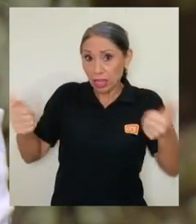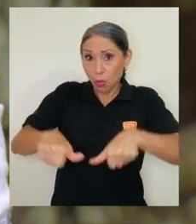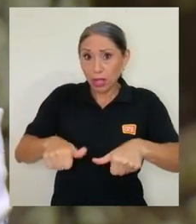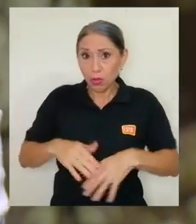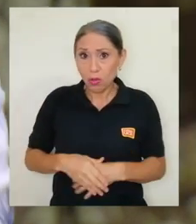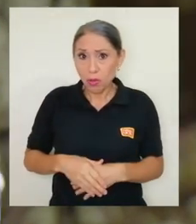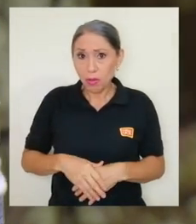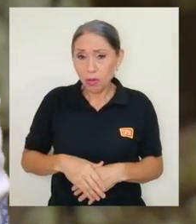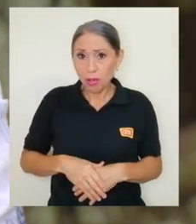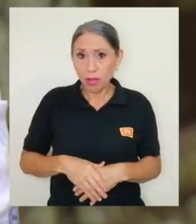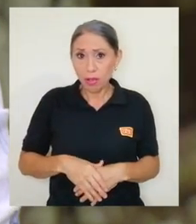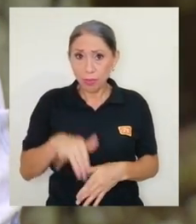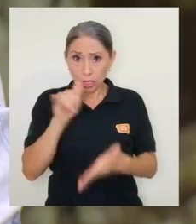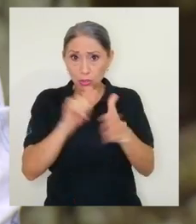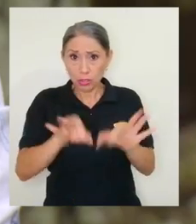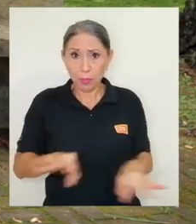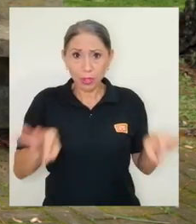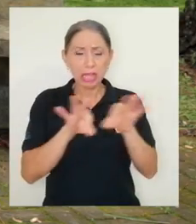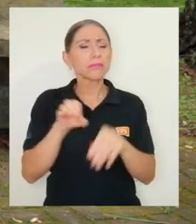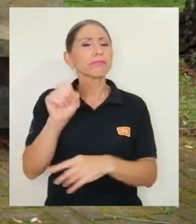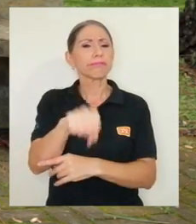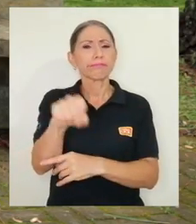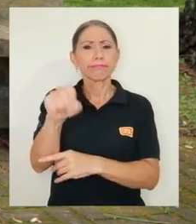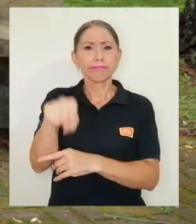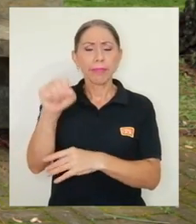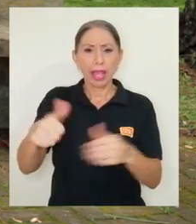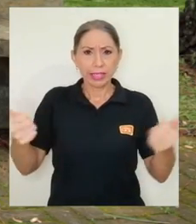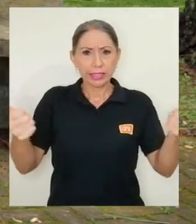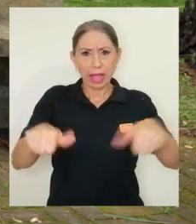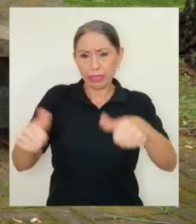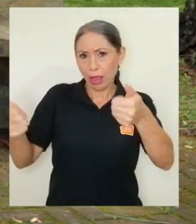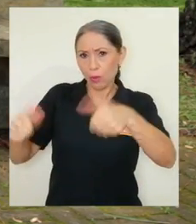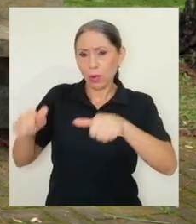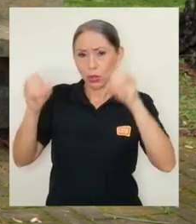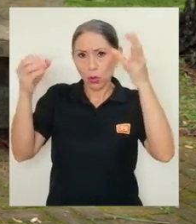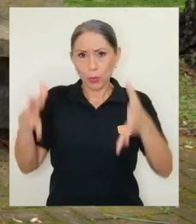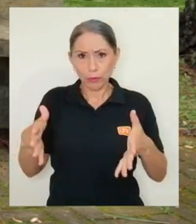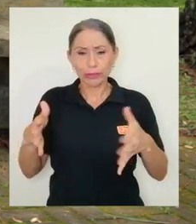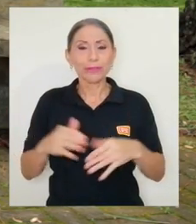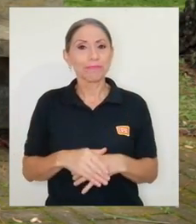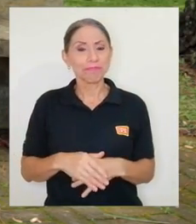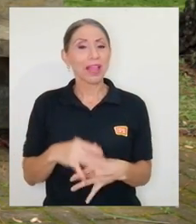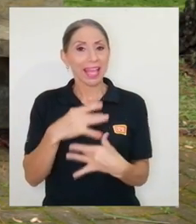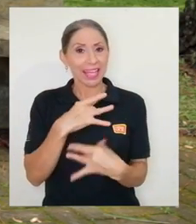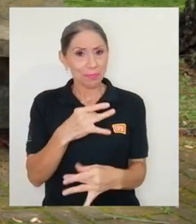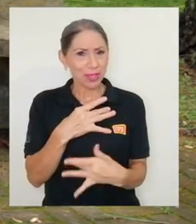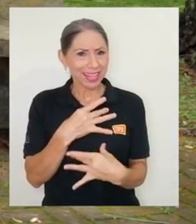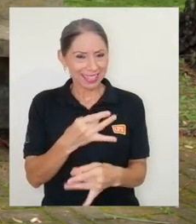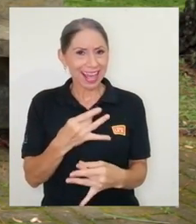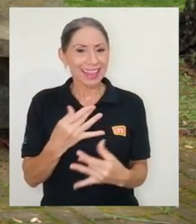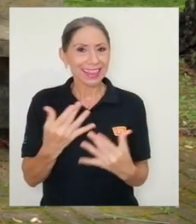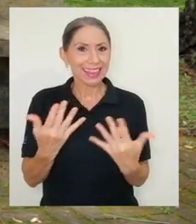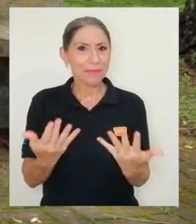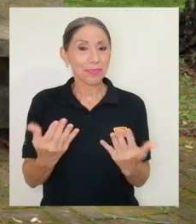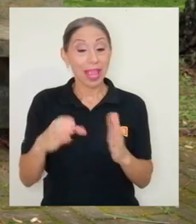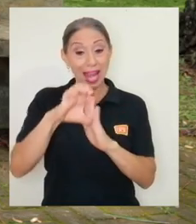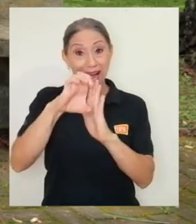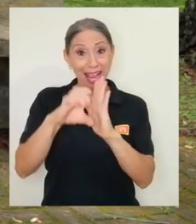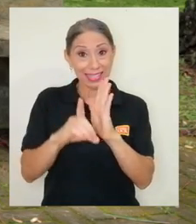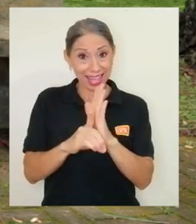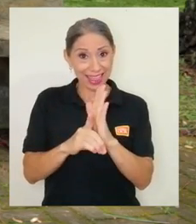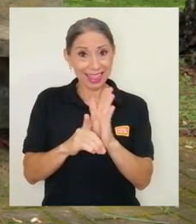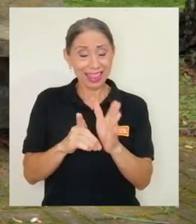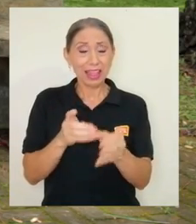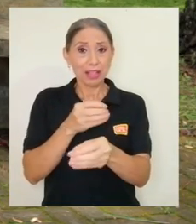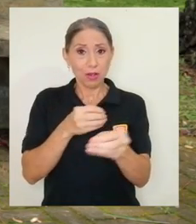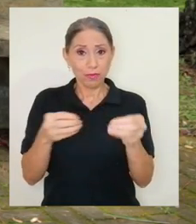con esto? Porque eso es una parte importante en esto. Están de acuerdo, están de acuerdo. Y es muy interesante cómo CASET